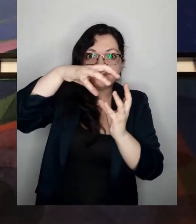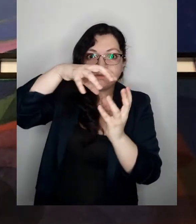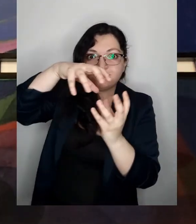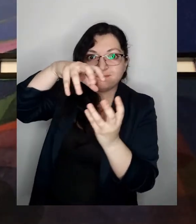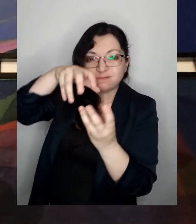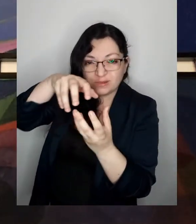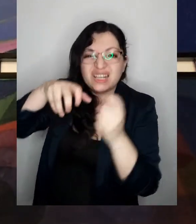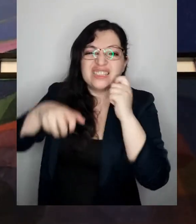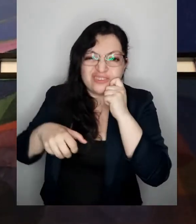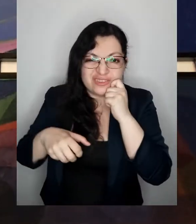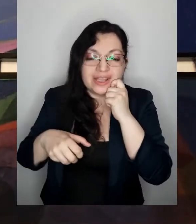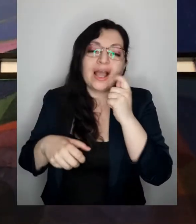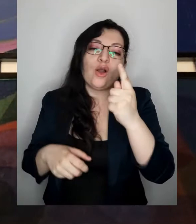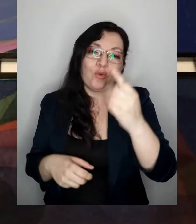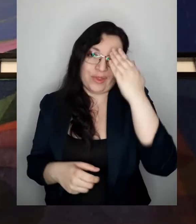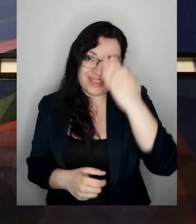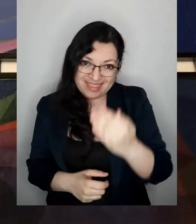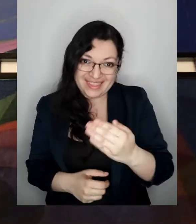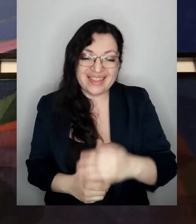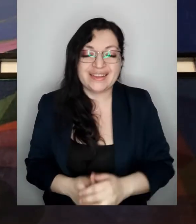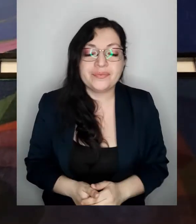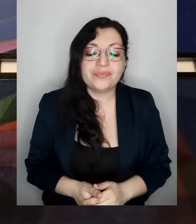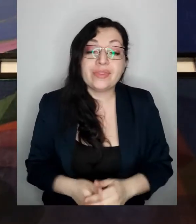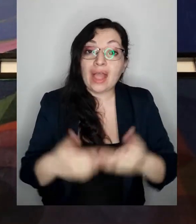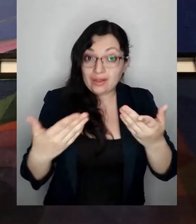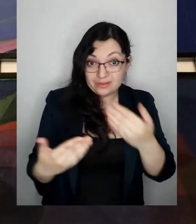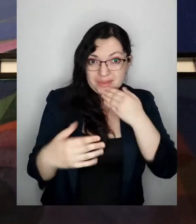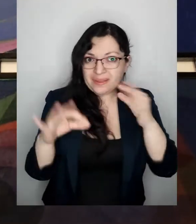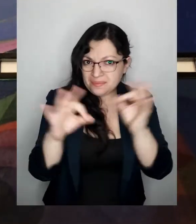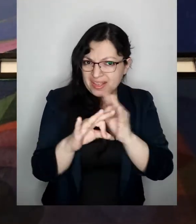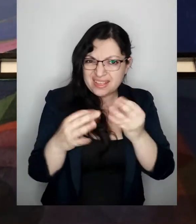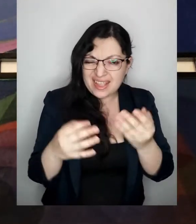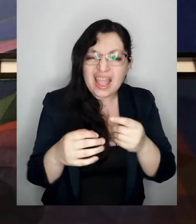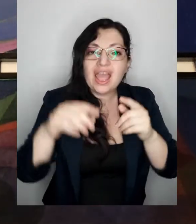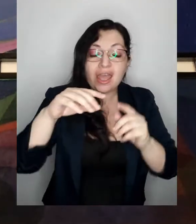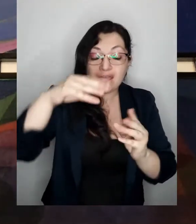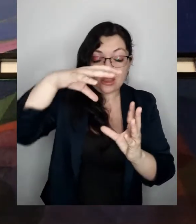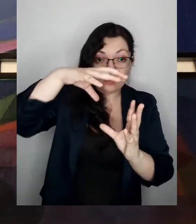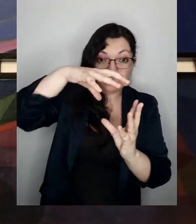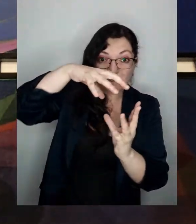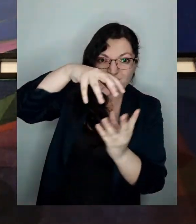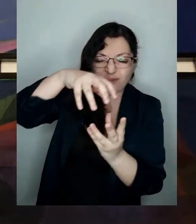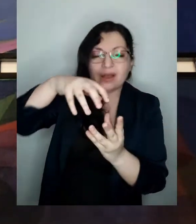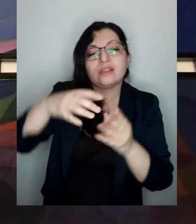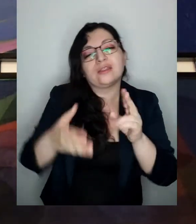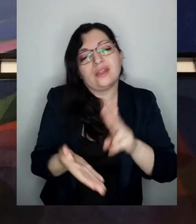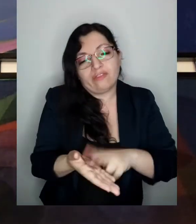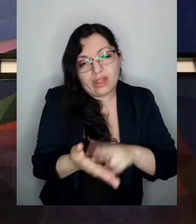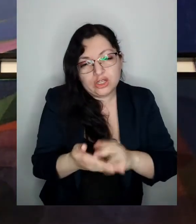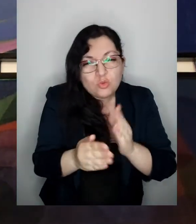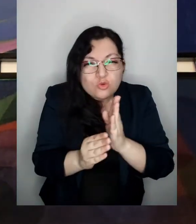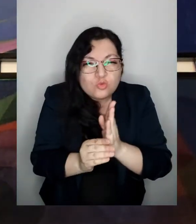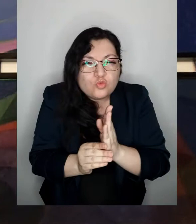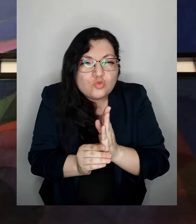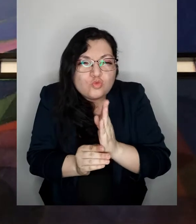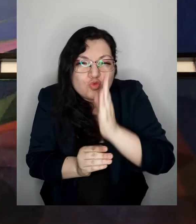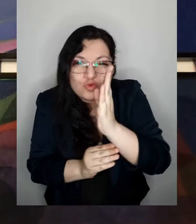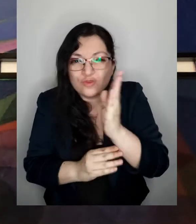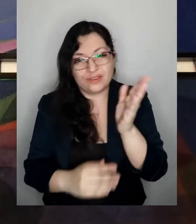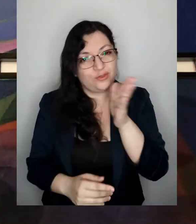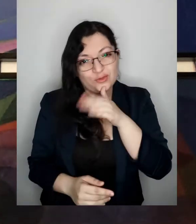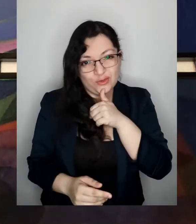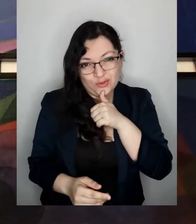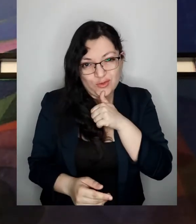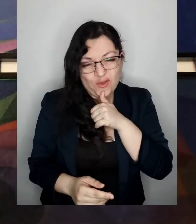lo siguiente que te voy a contar es que este eje de rotación en realidad no está tan derecho o tan vertical como lo teníamos